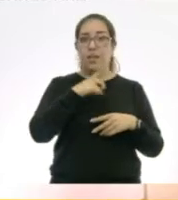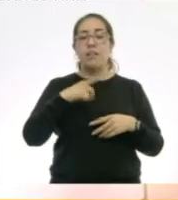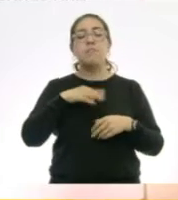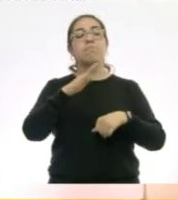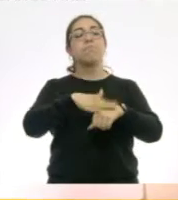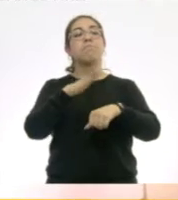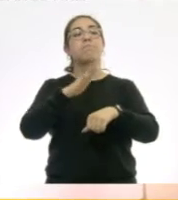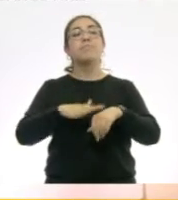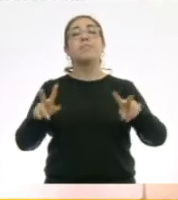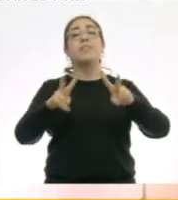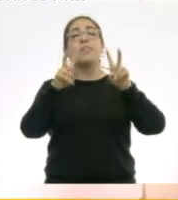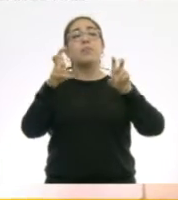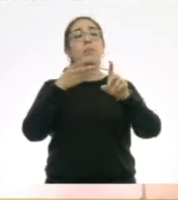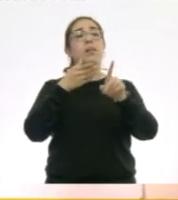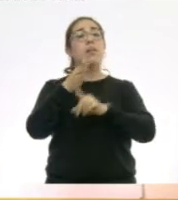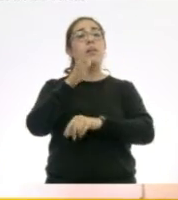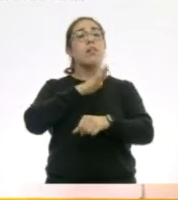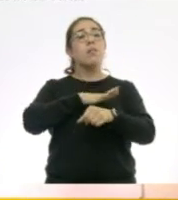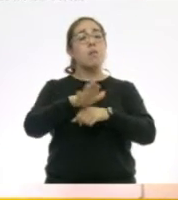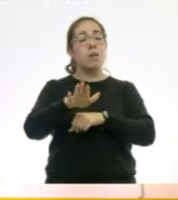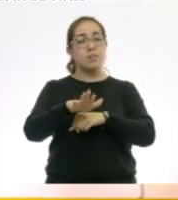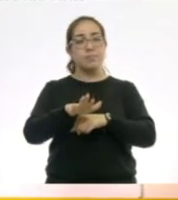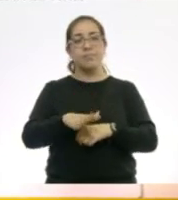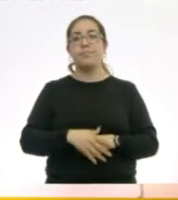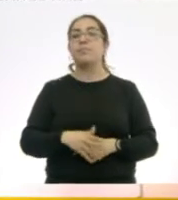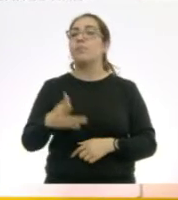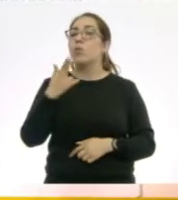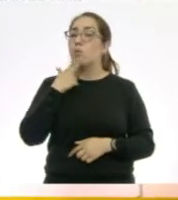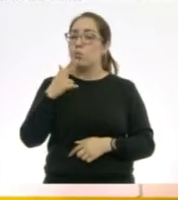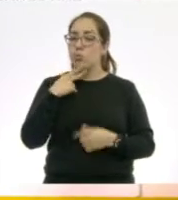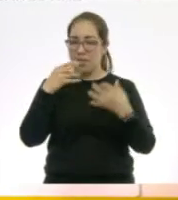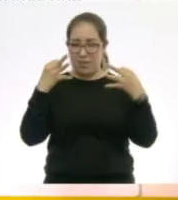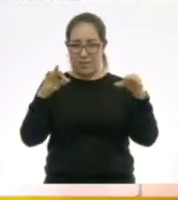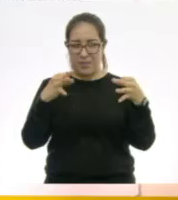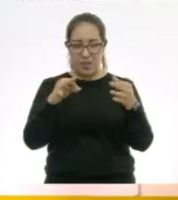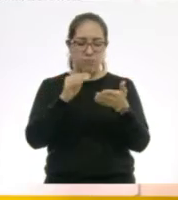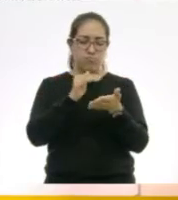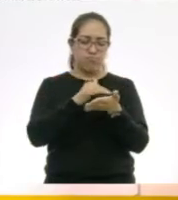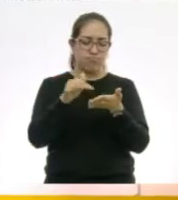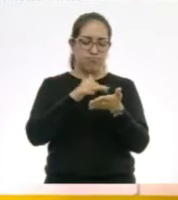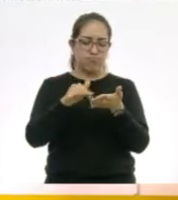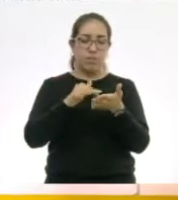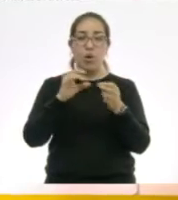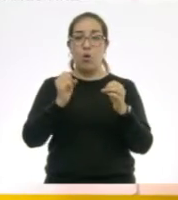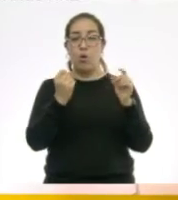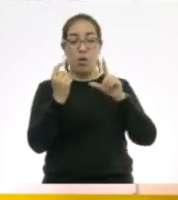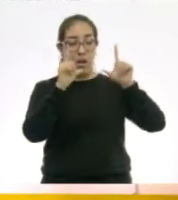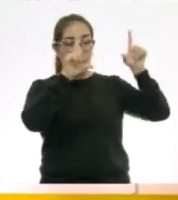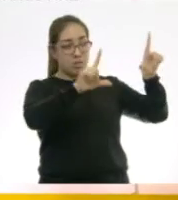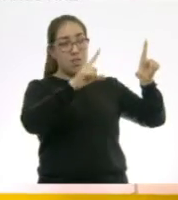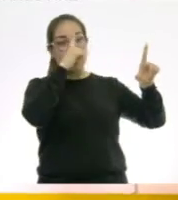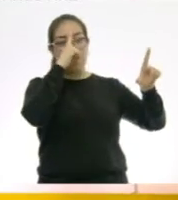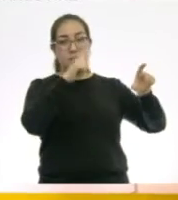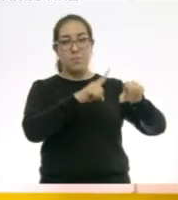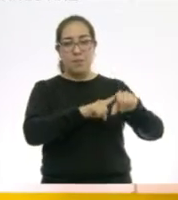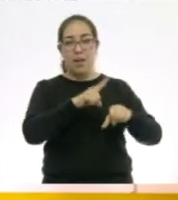el tema que vas a exponer. Usar las tarjetas o carteles para recordar la información.